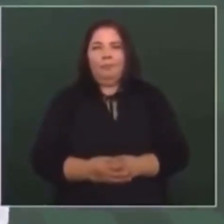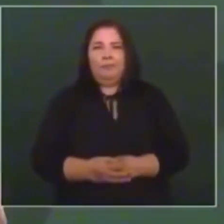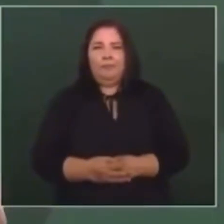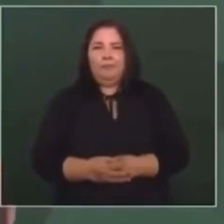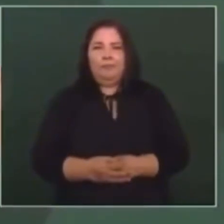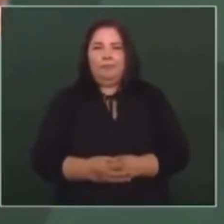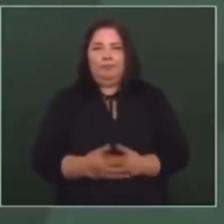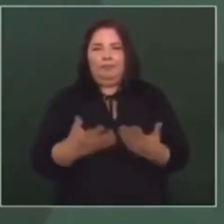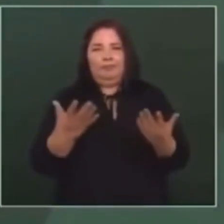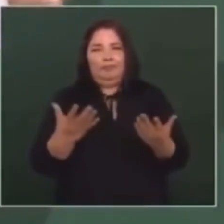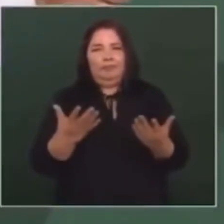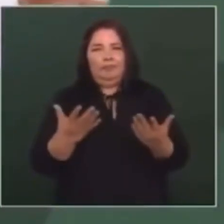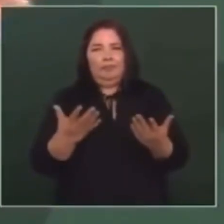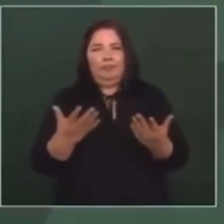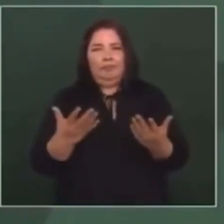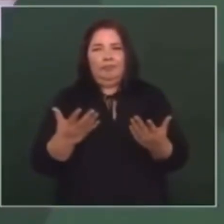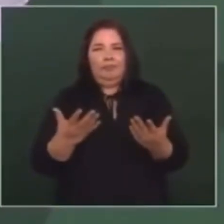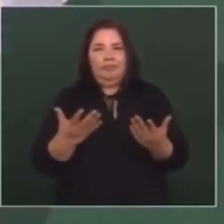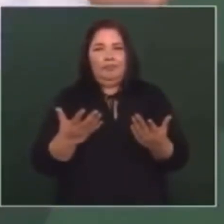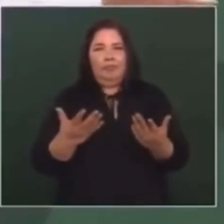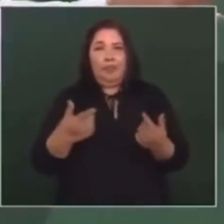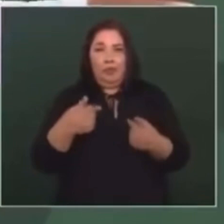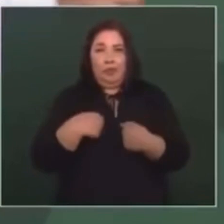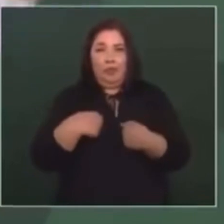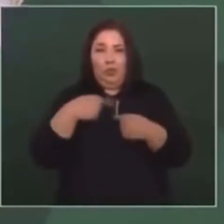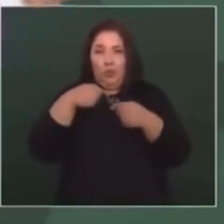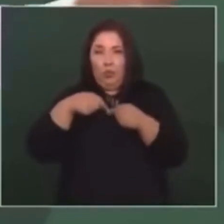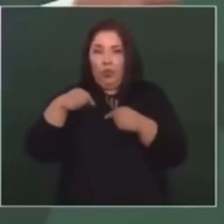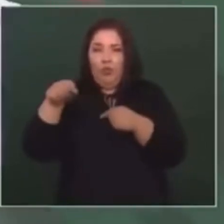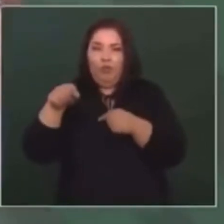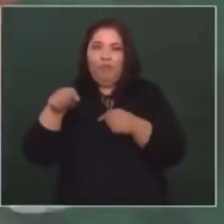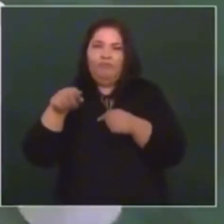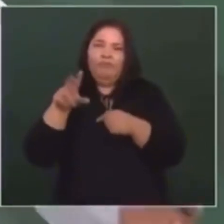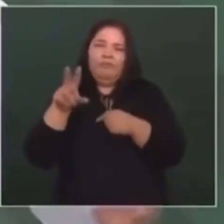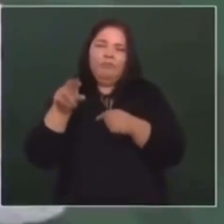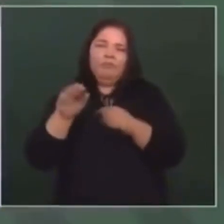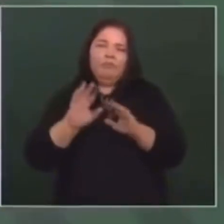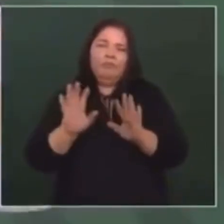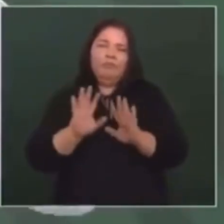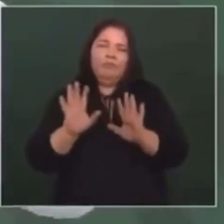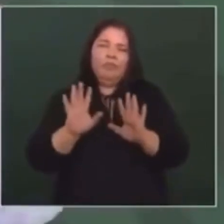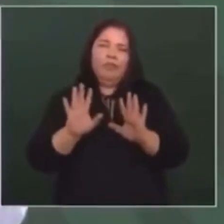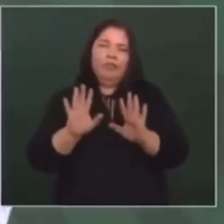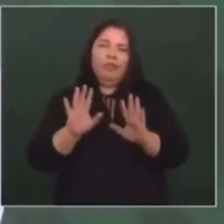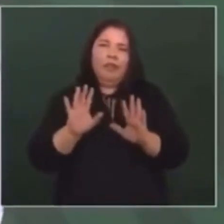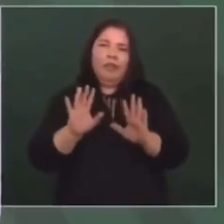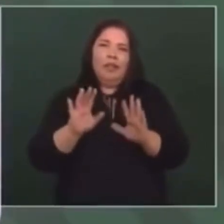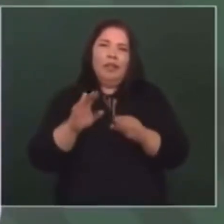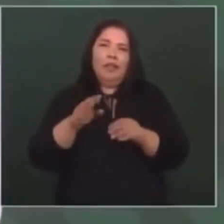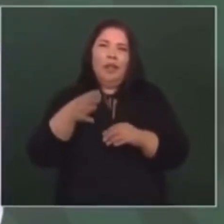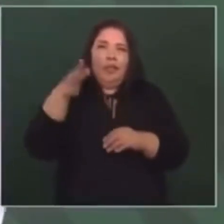Si no he ido por eso, y en Azteca